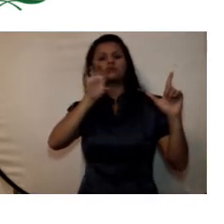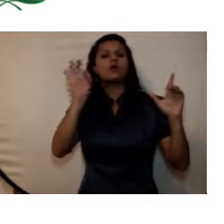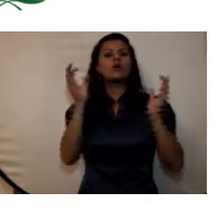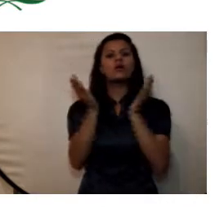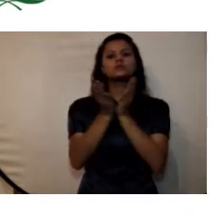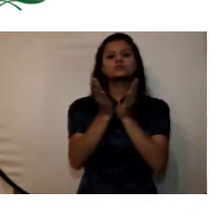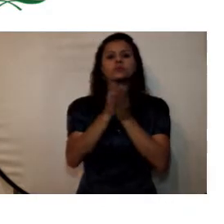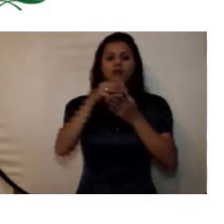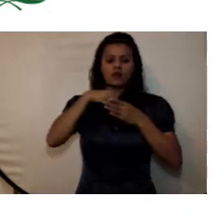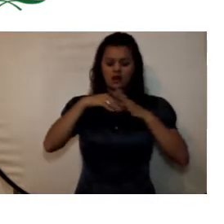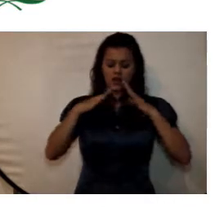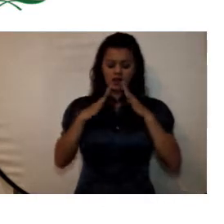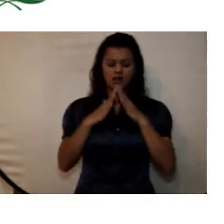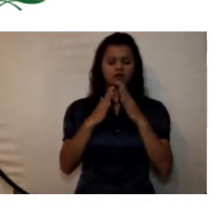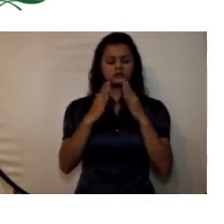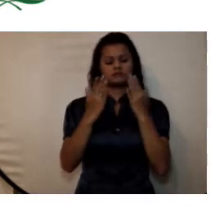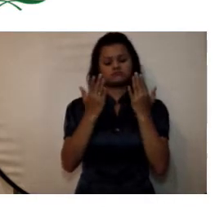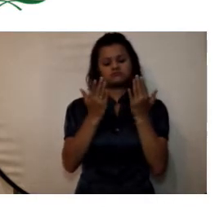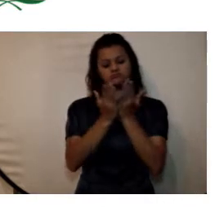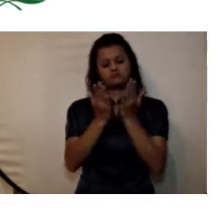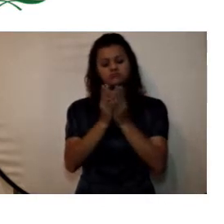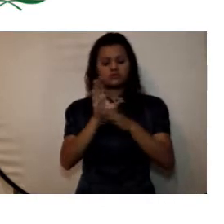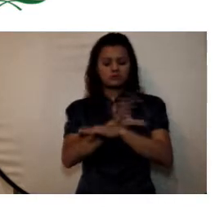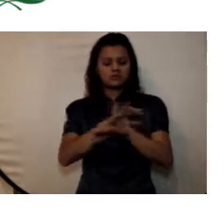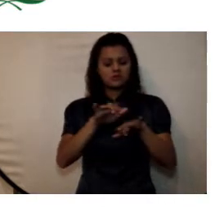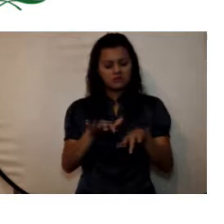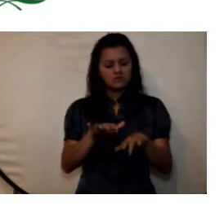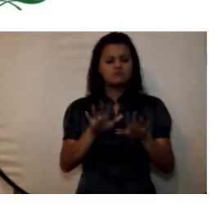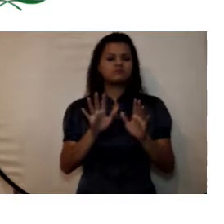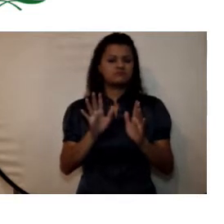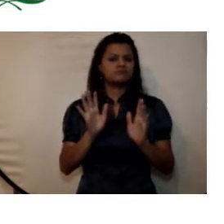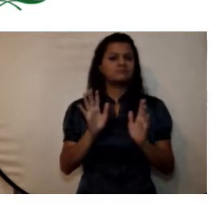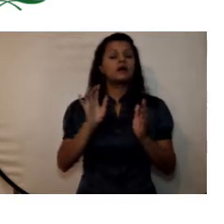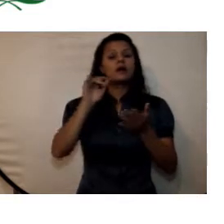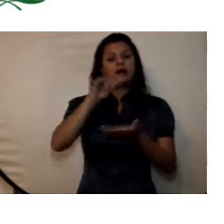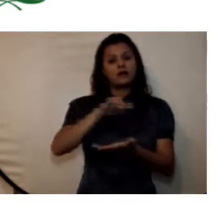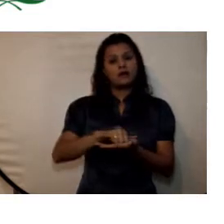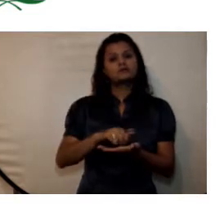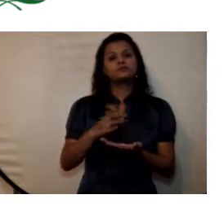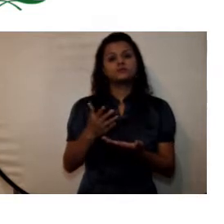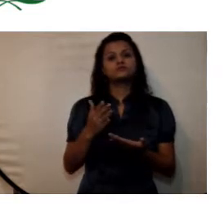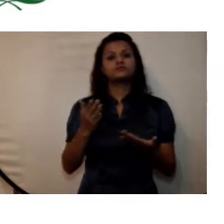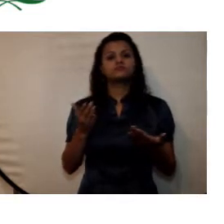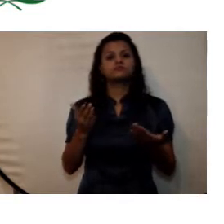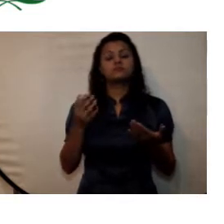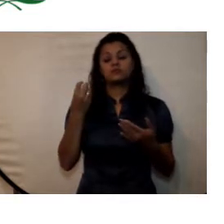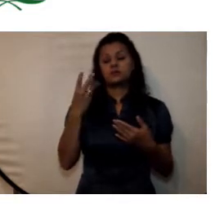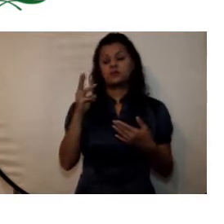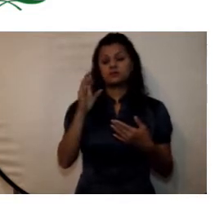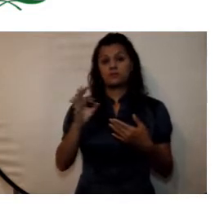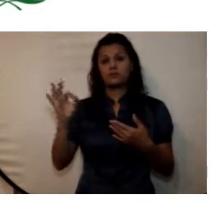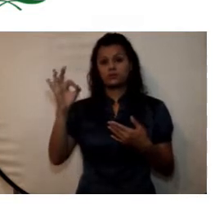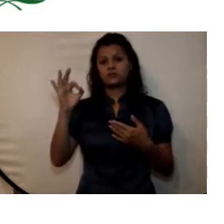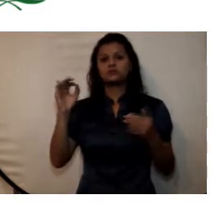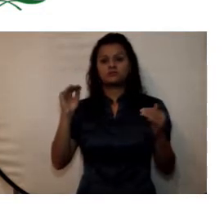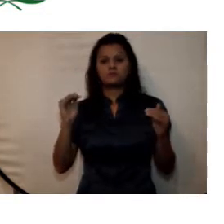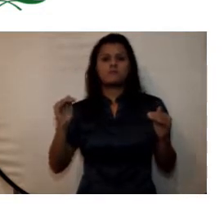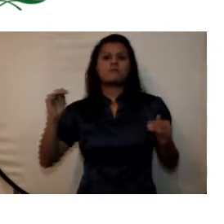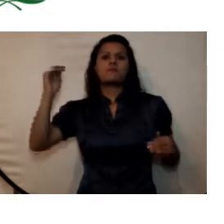137 mil millones de pesos para el 2016 un 13% superior al año anterior